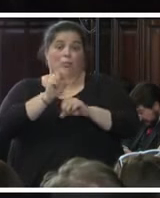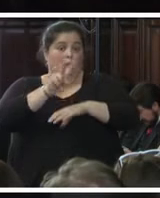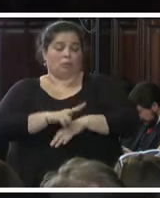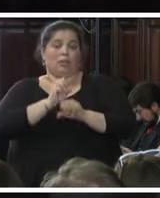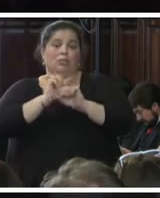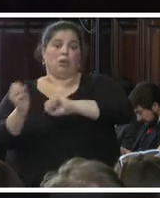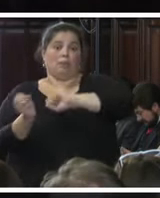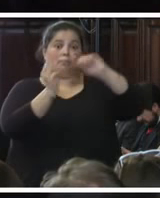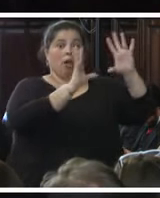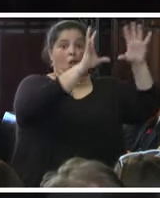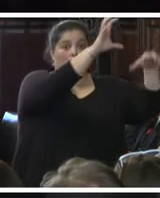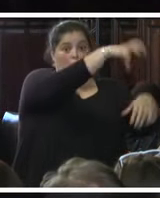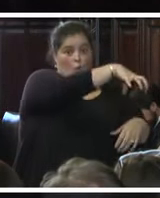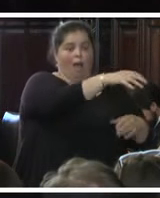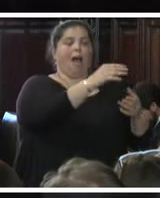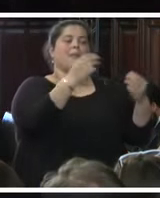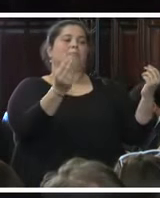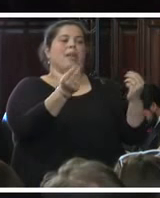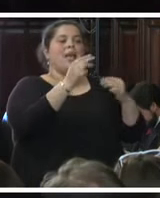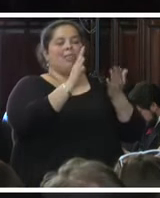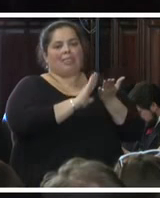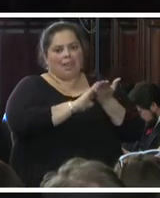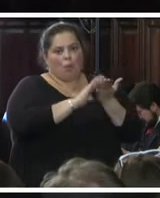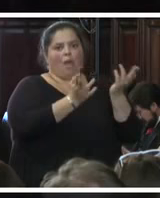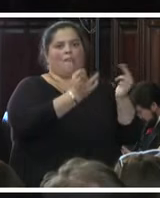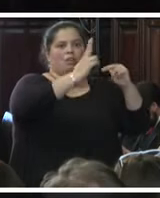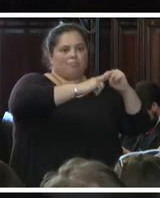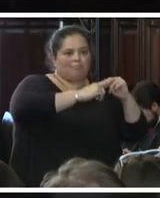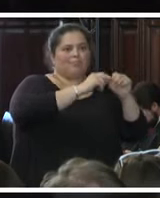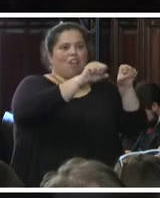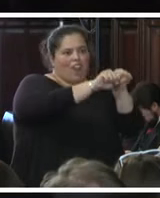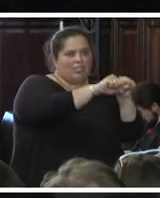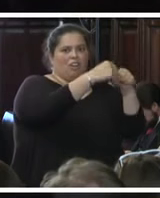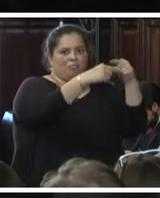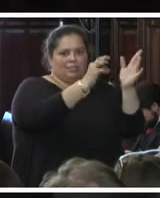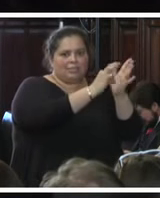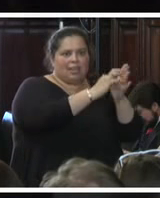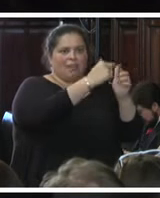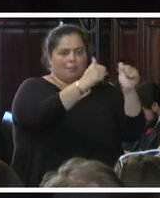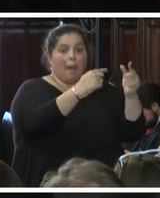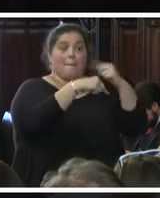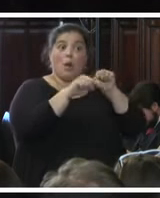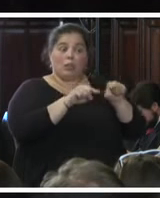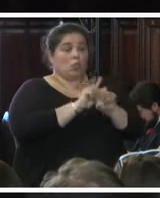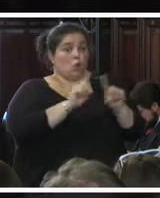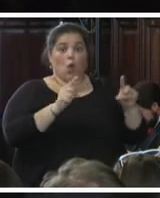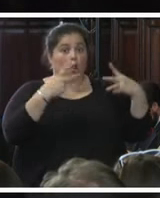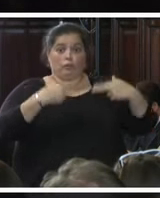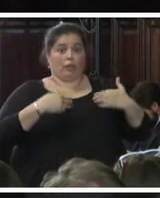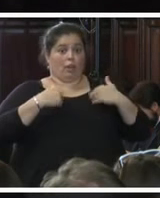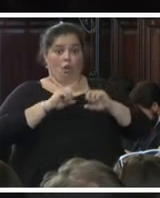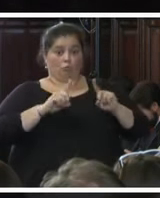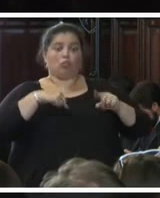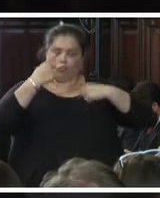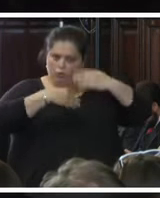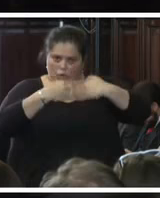instalaciones, instalación de sistemas, eso no nos frenó, seguimos haciendo diligencias en relación a este tema, tomamos declaraciones,